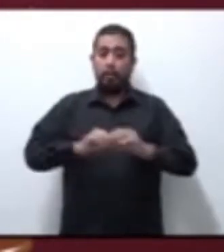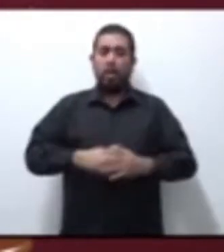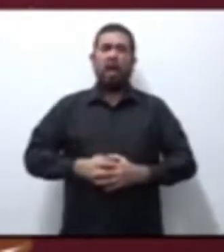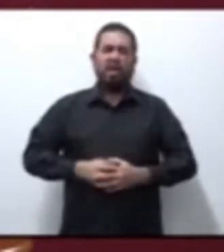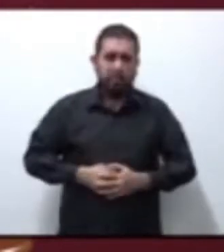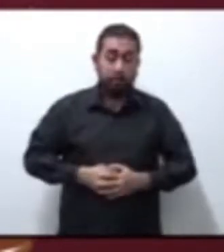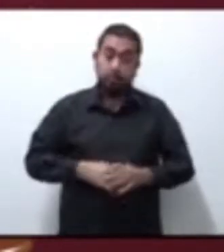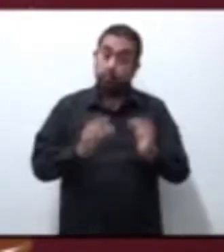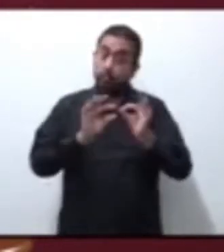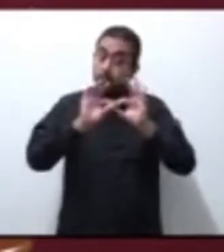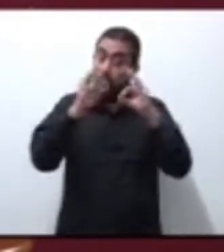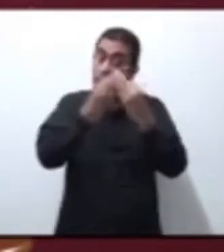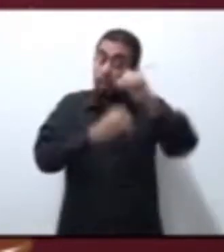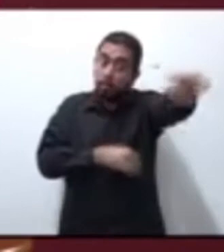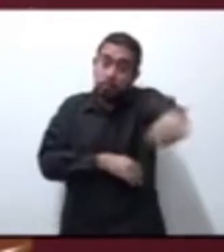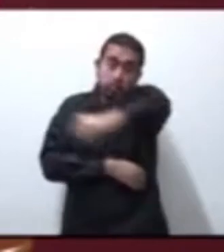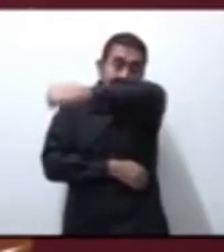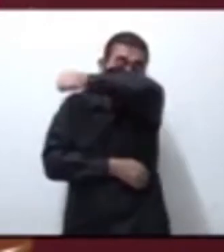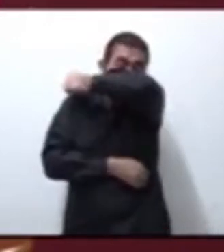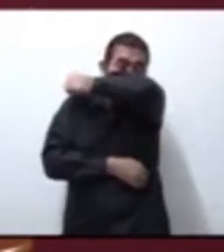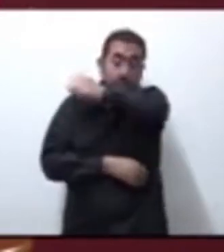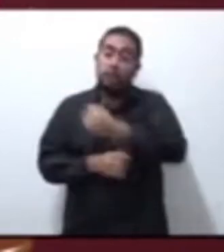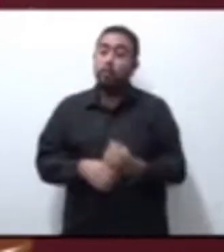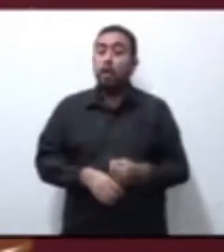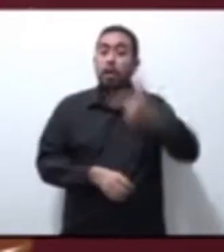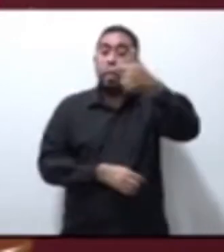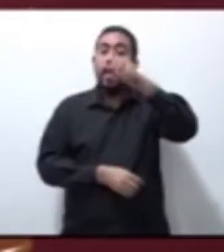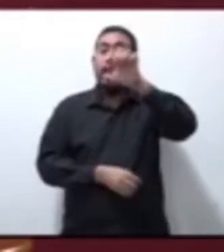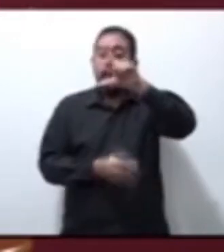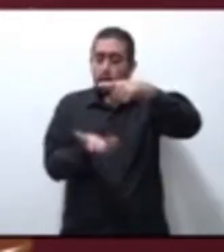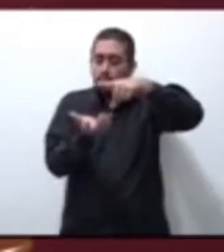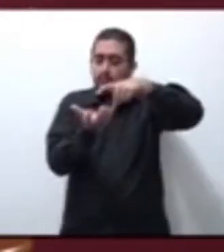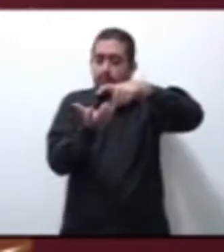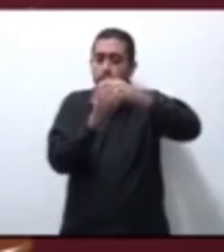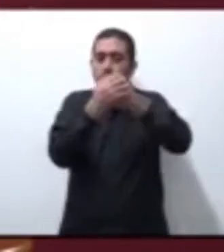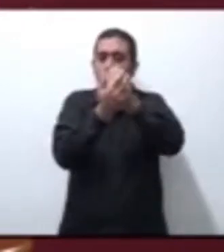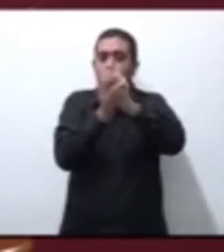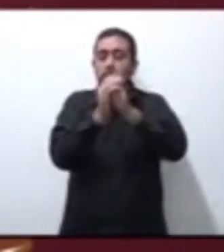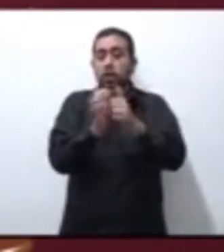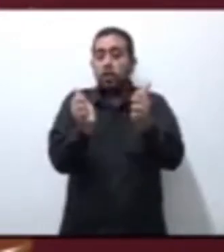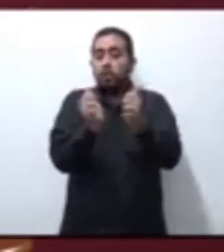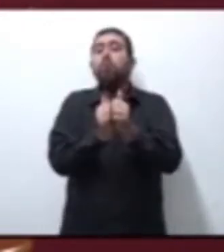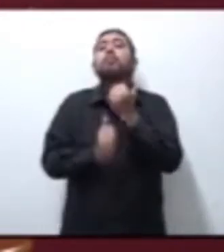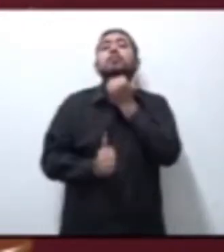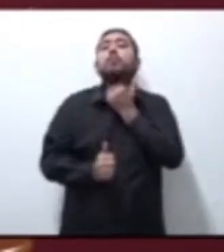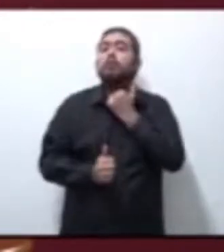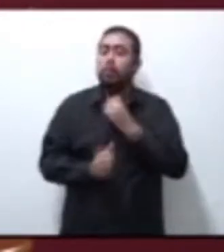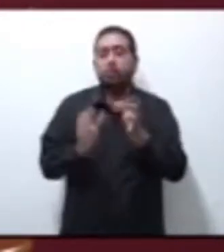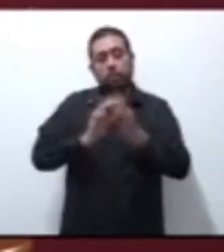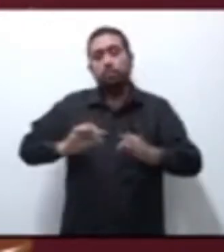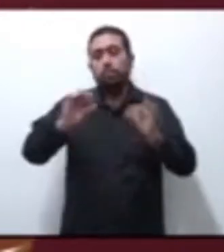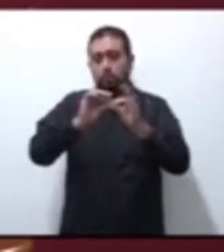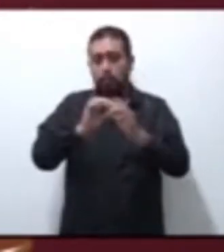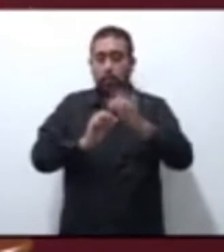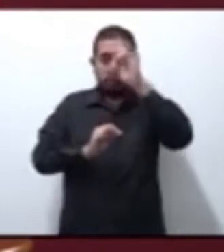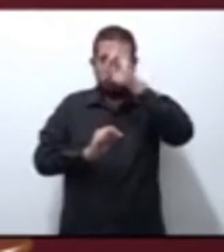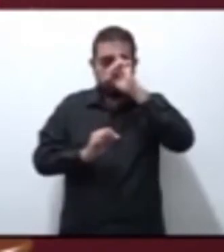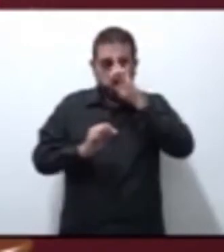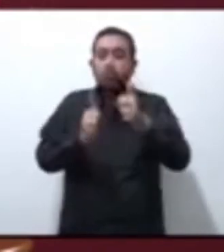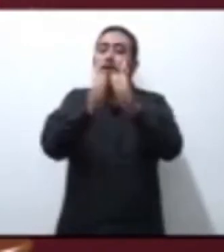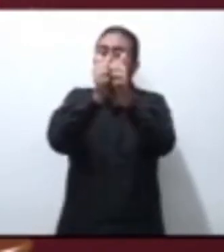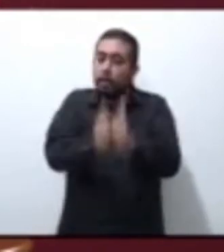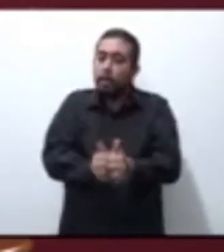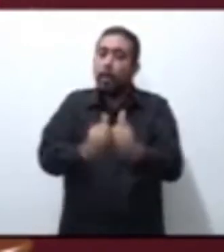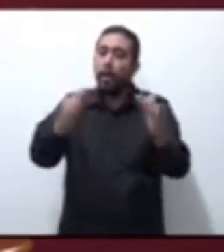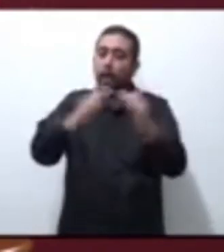interna del brazo, el gel alcolado. Pero sobre todo, quedándose en casa, vamos a hacer